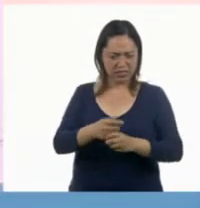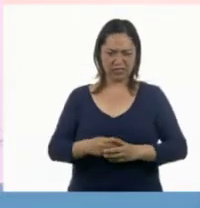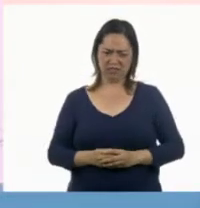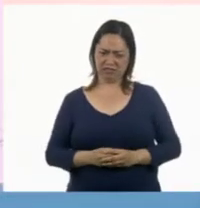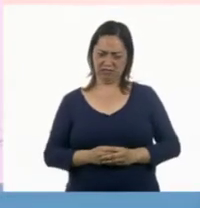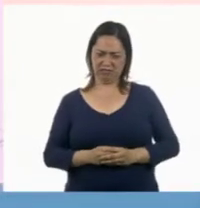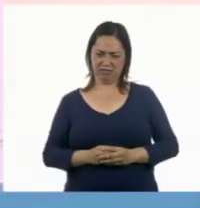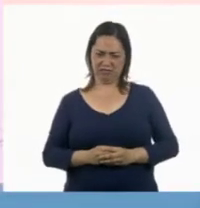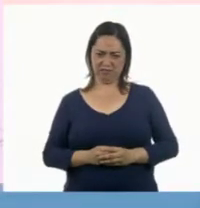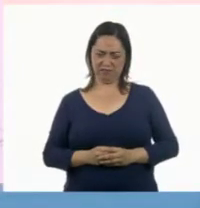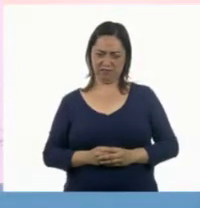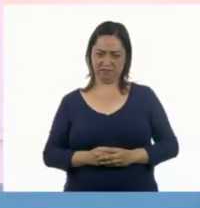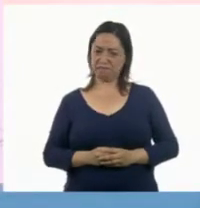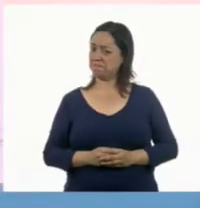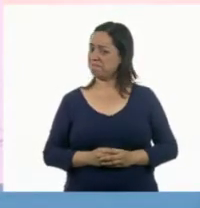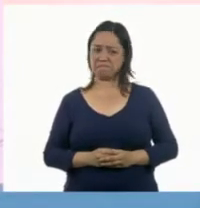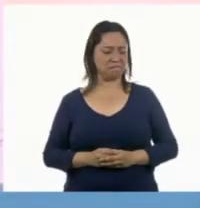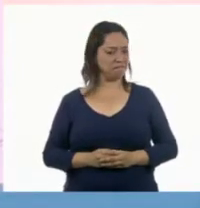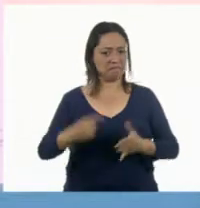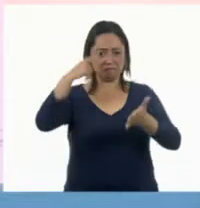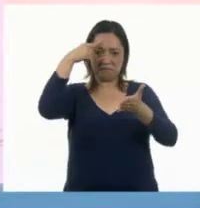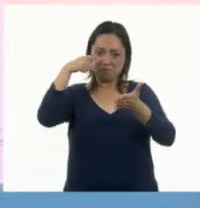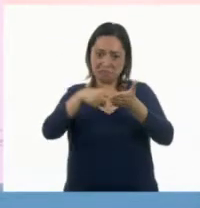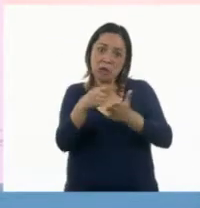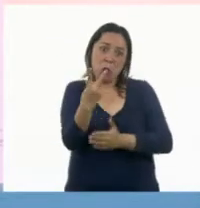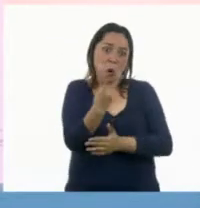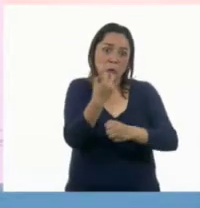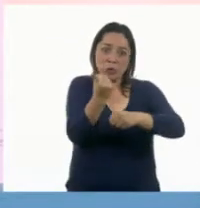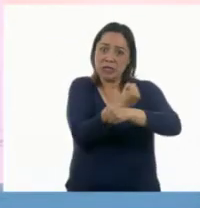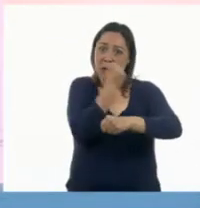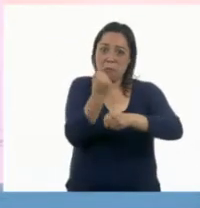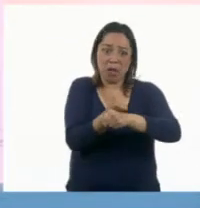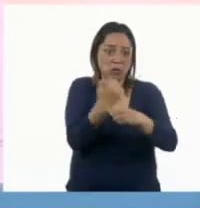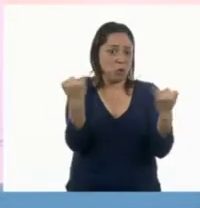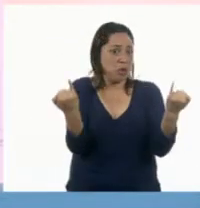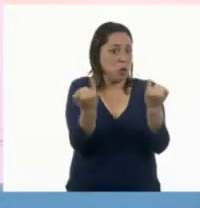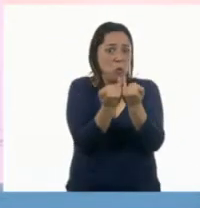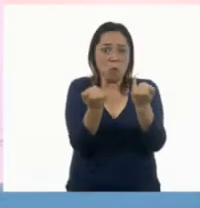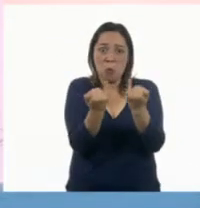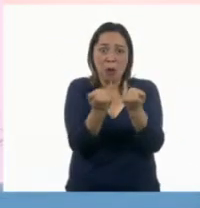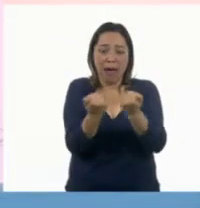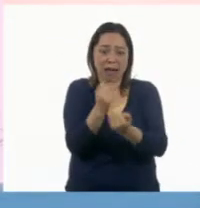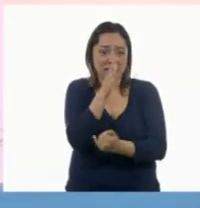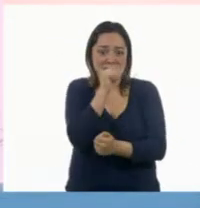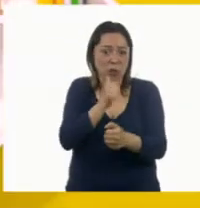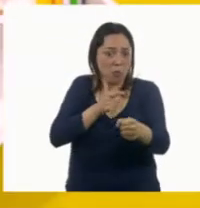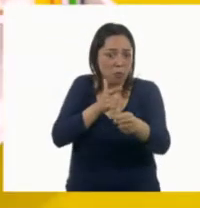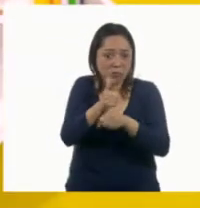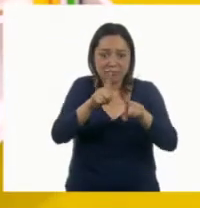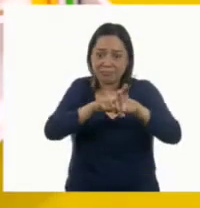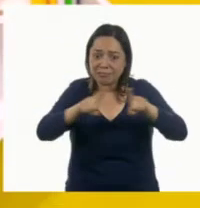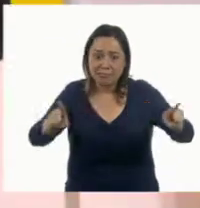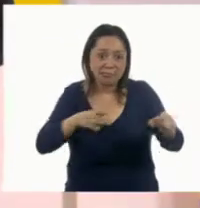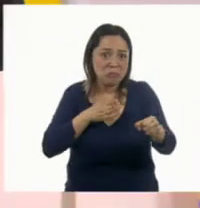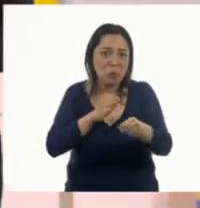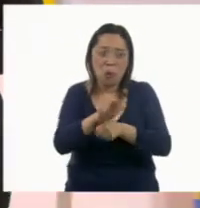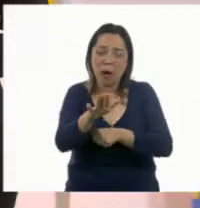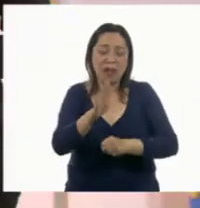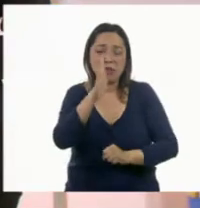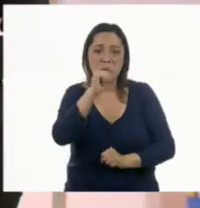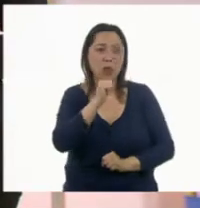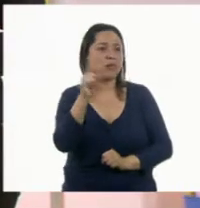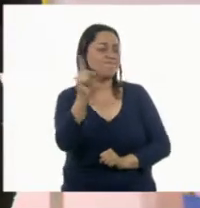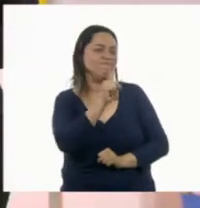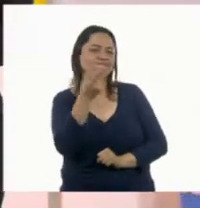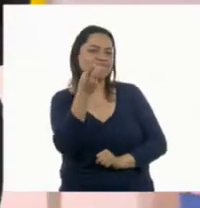Creo que los dos traen zapatos negros con blanco. No, no se puede. Ay, no. Esa pista tampoco nos está